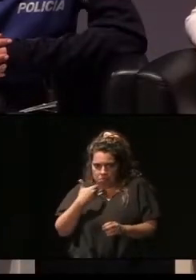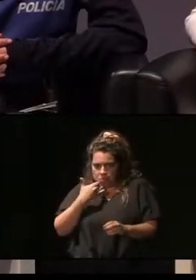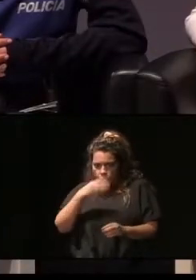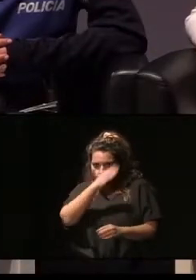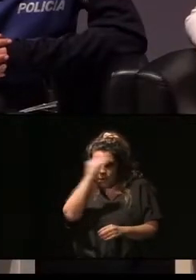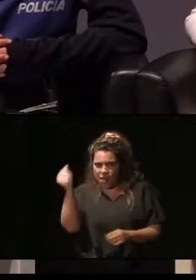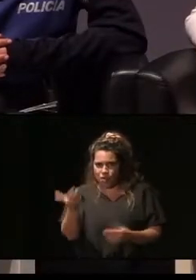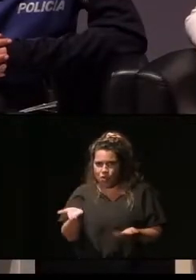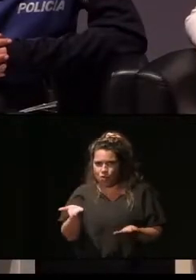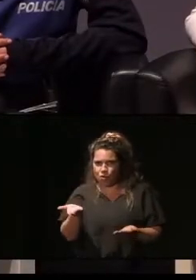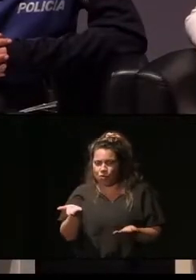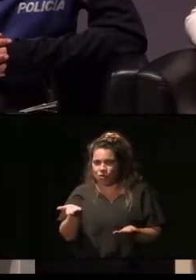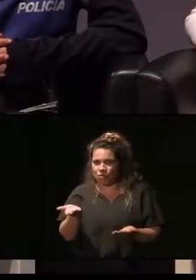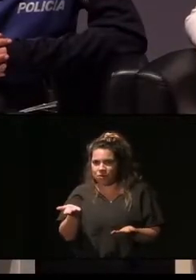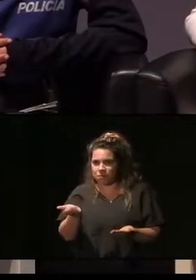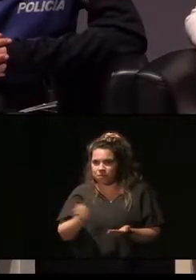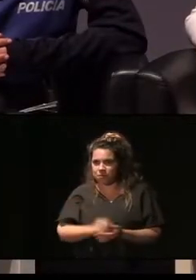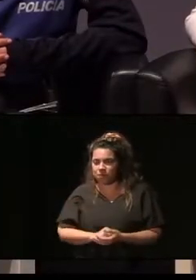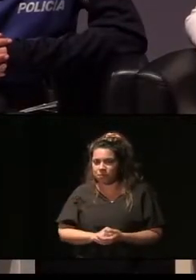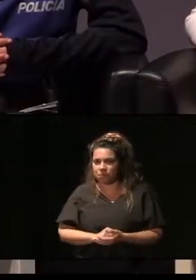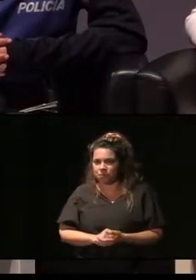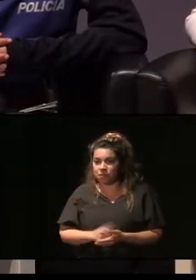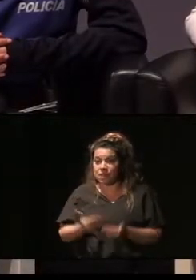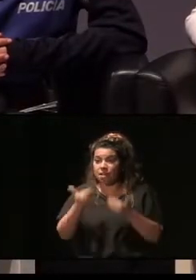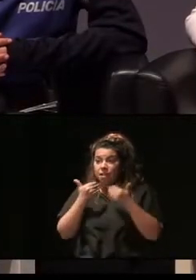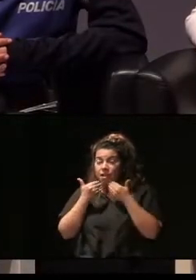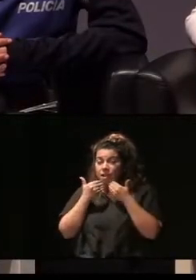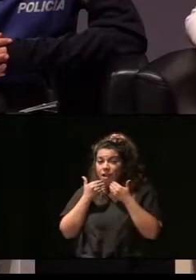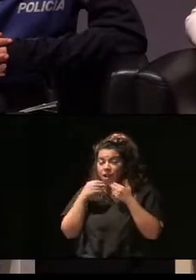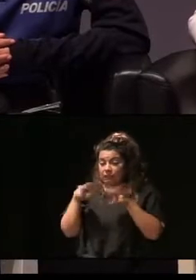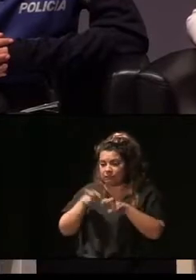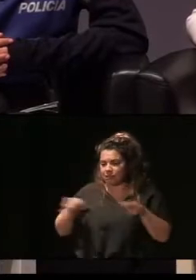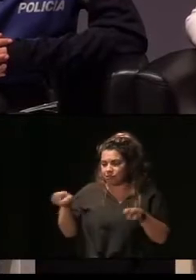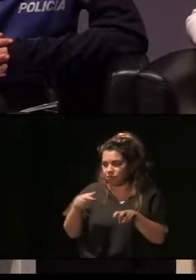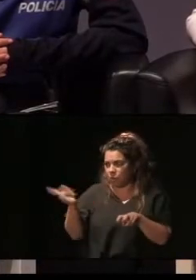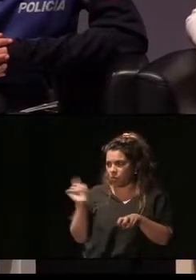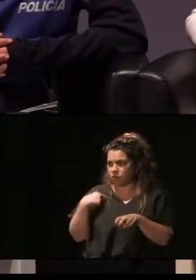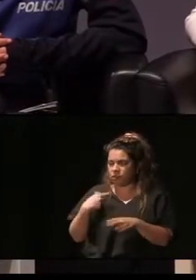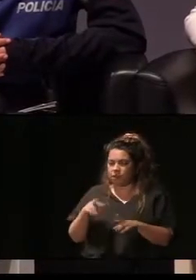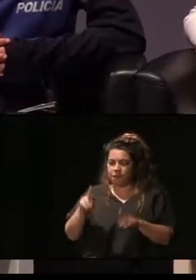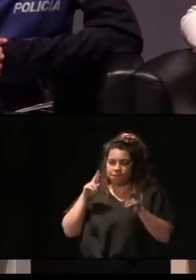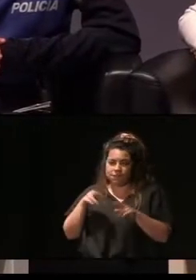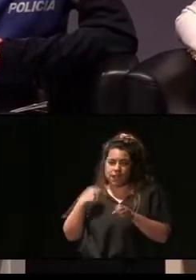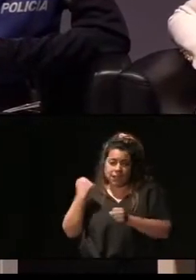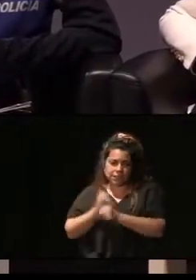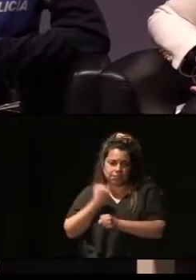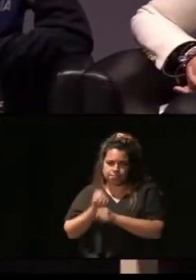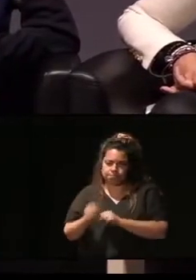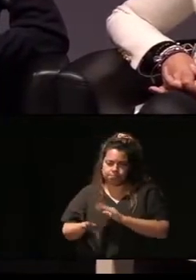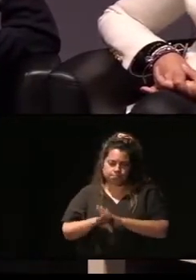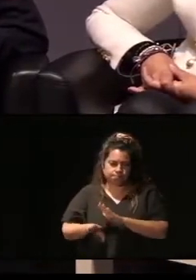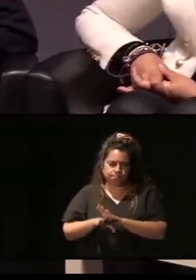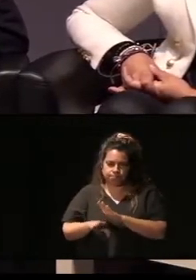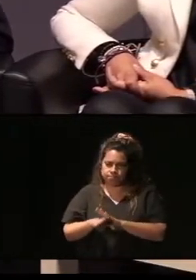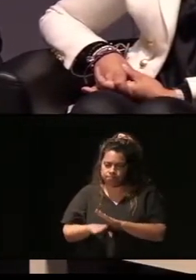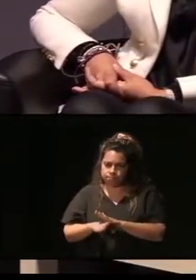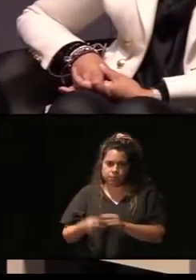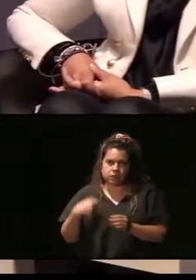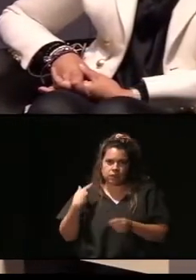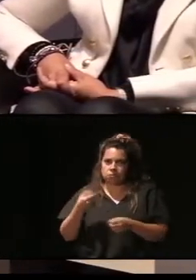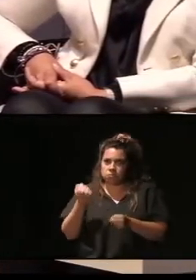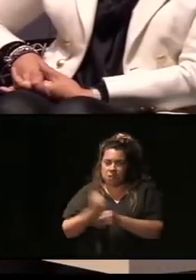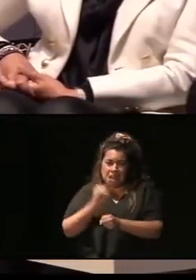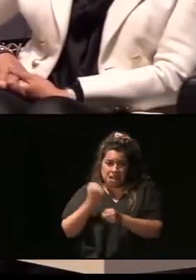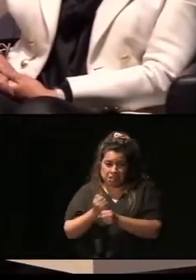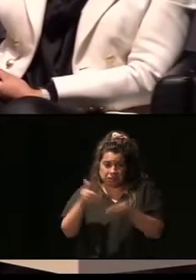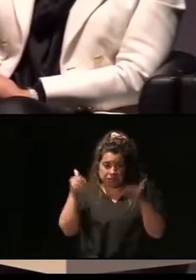y gracias a vosotros espero que sigáis trabajando y que esto se hable más y más y se trabaje más por las personas que